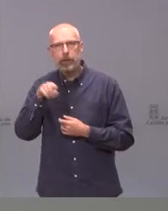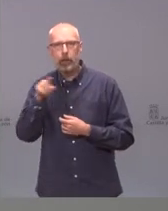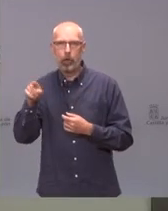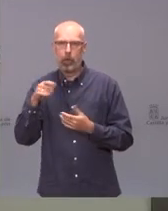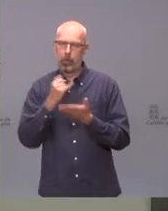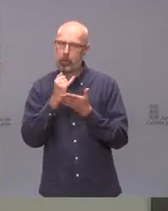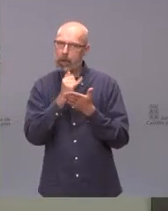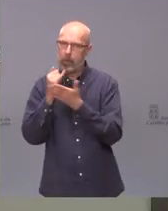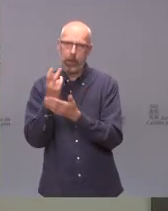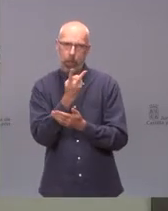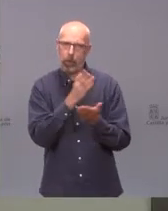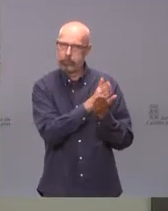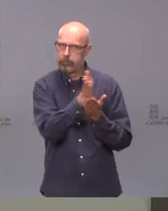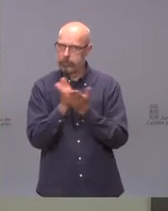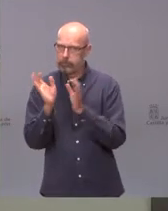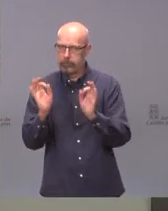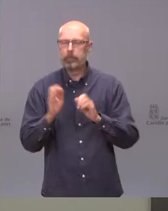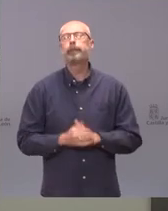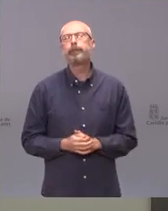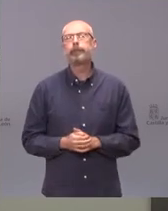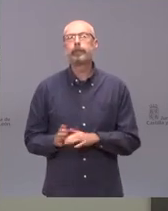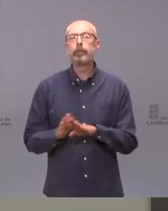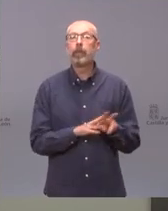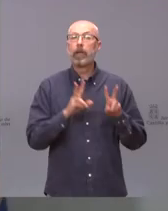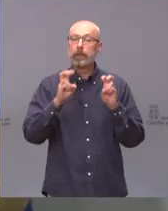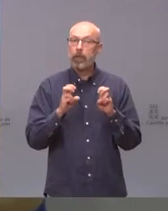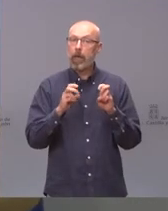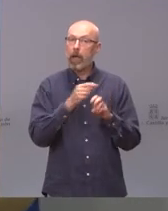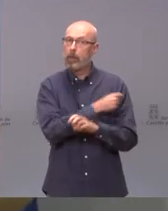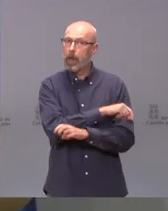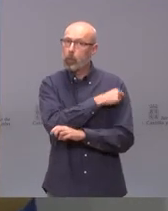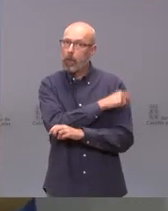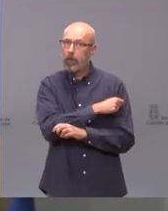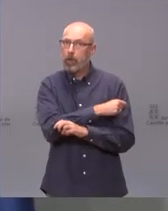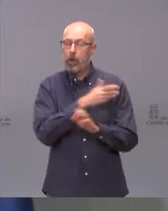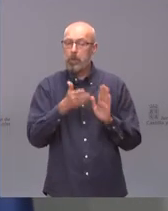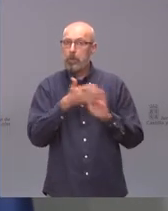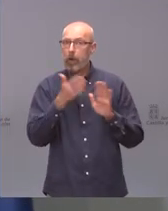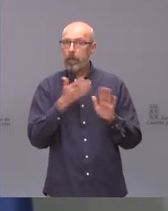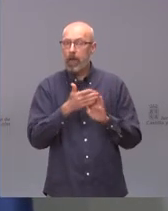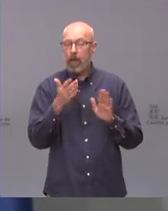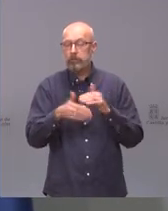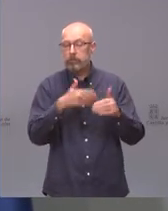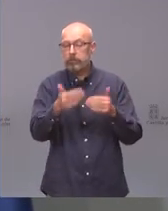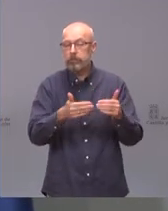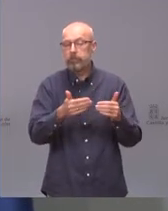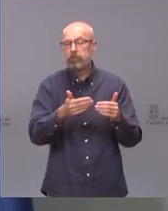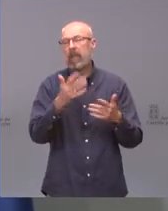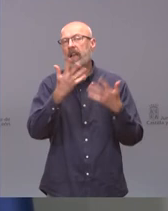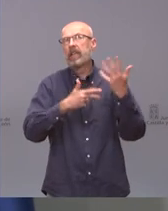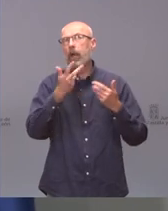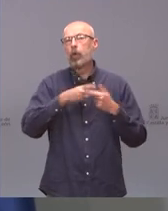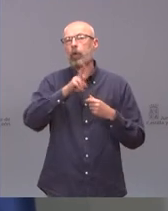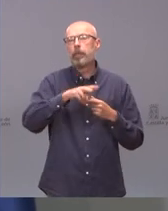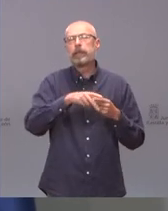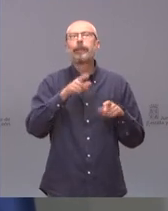Con respecto al ritmo de vacunación, es un cálculo estimado que depende naturalmente de que lleguen las vacunas. Hay que decir, lo que